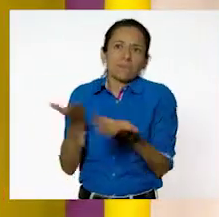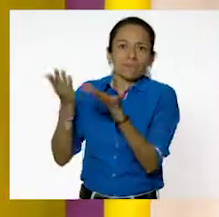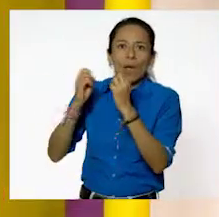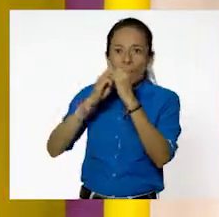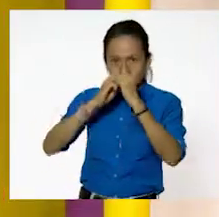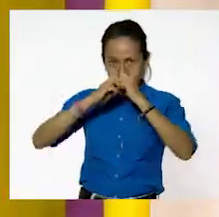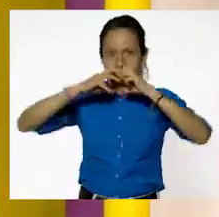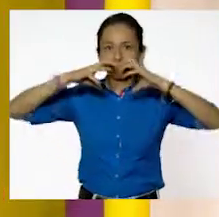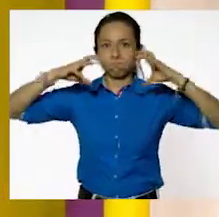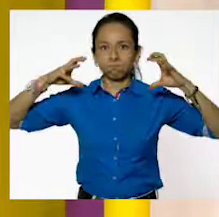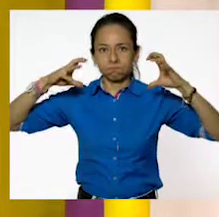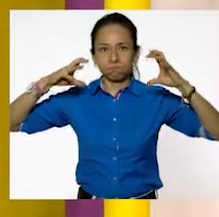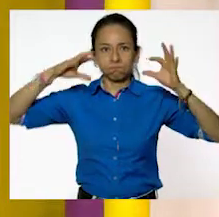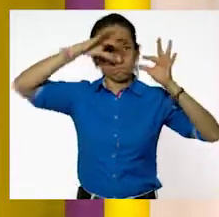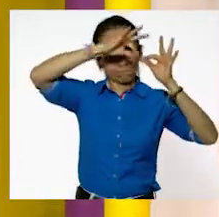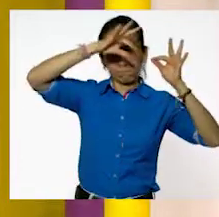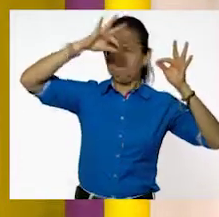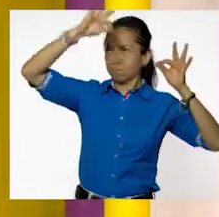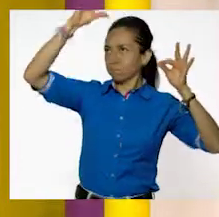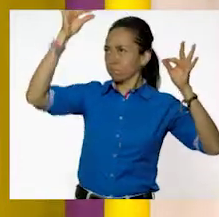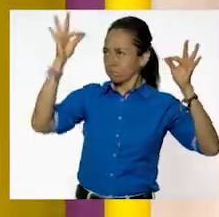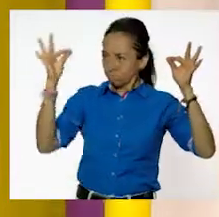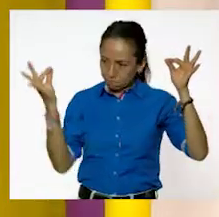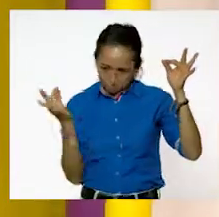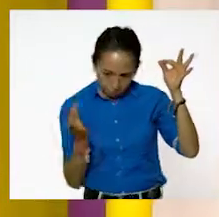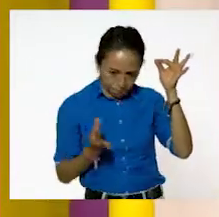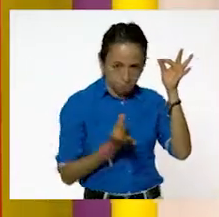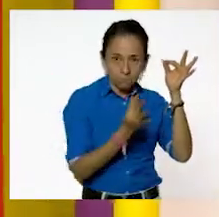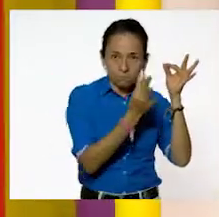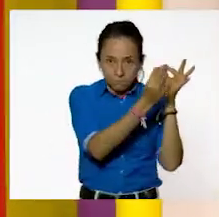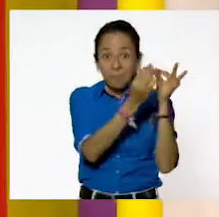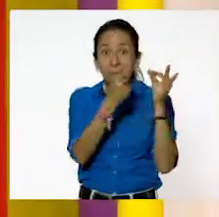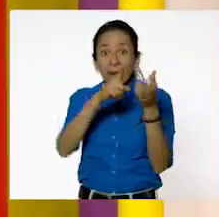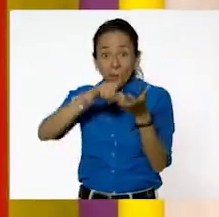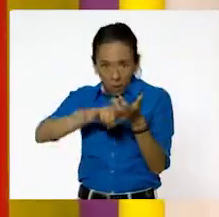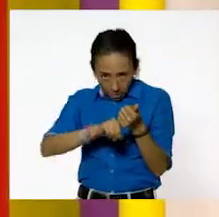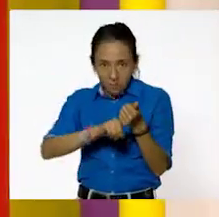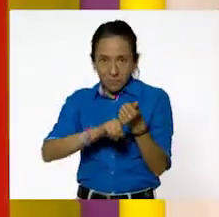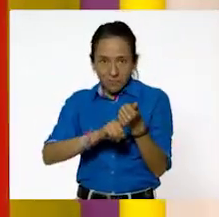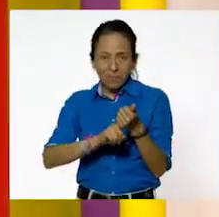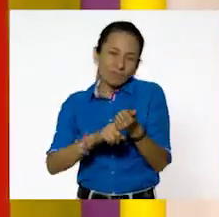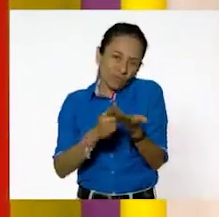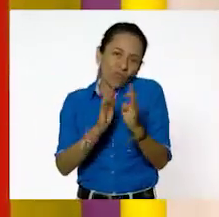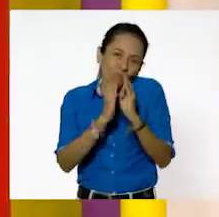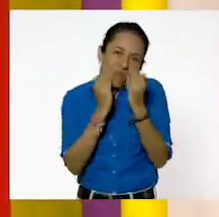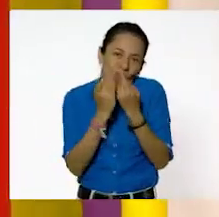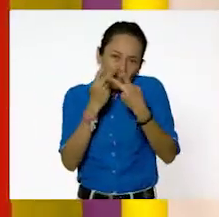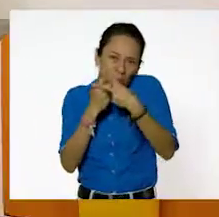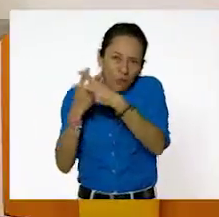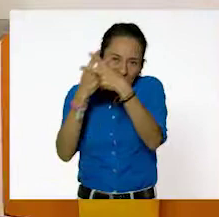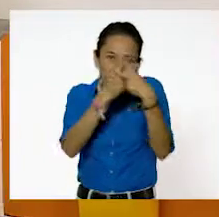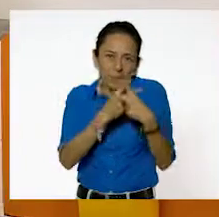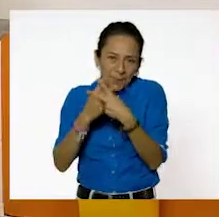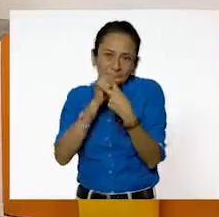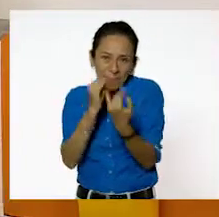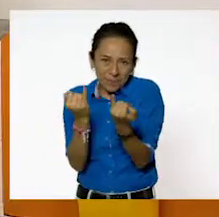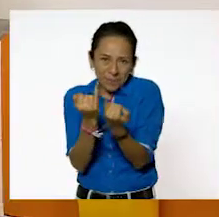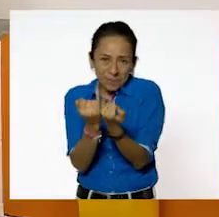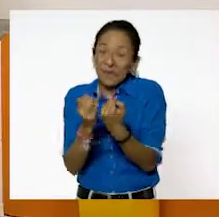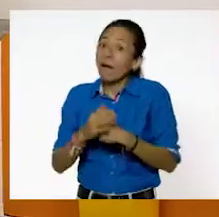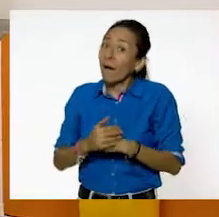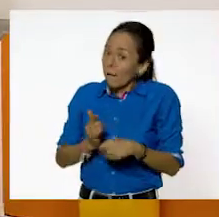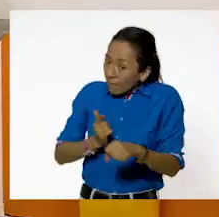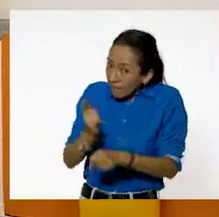Que está cerrado, pero lo que hay dentro del globo tiene la forma de esta estrella. Qué importantes características ya